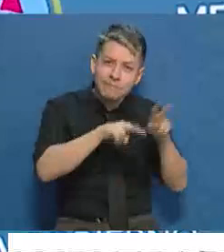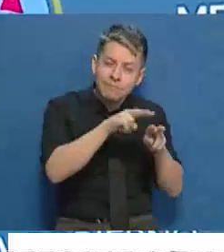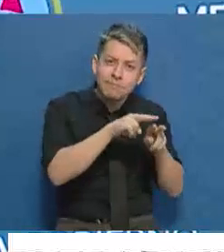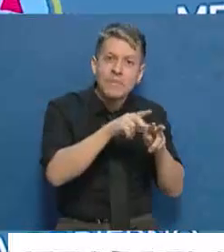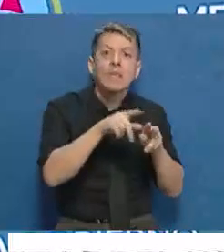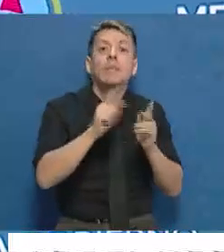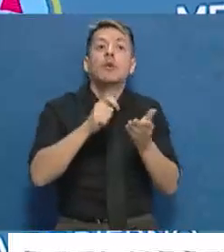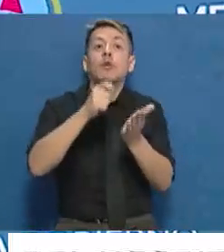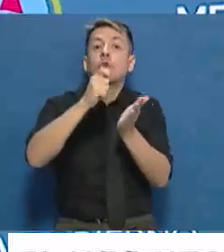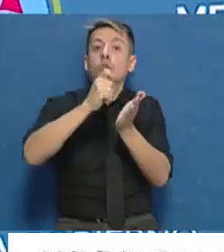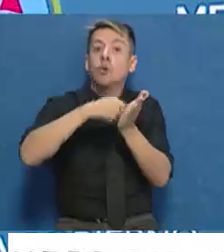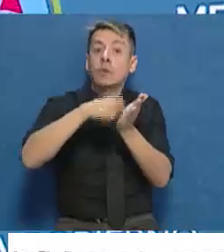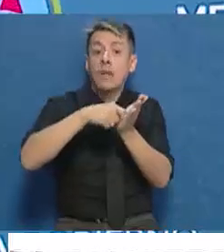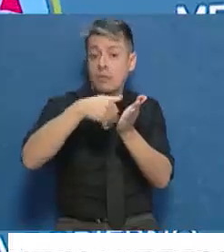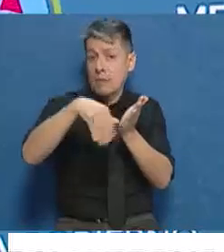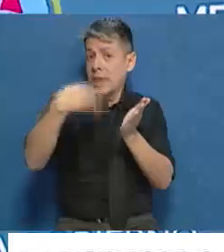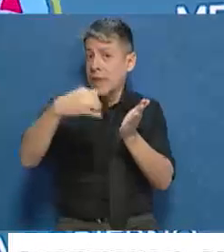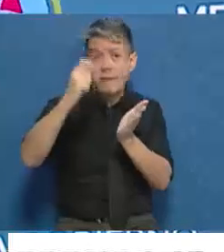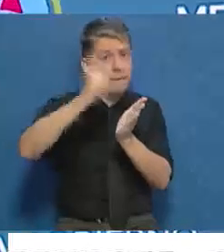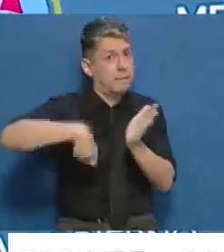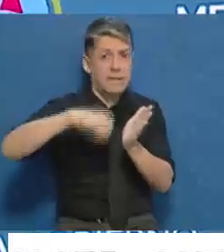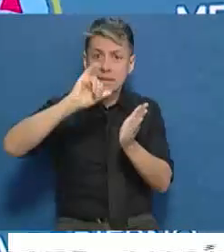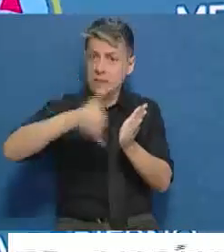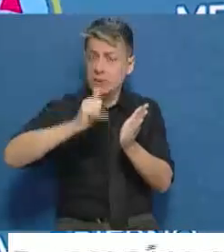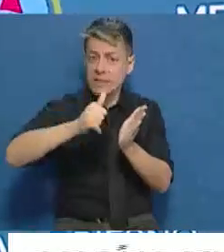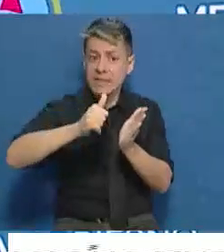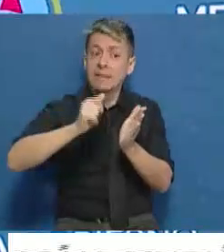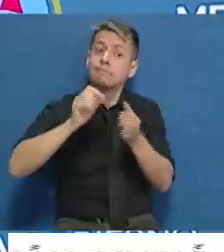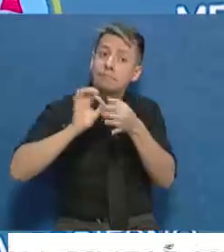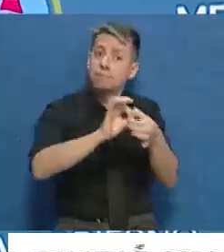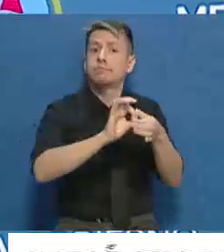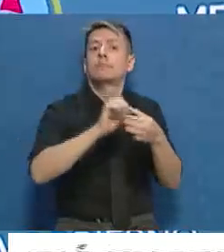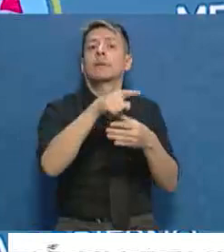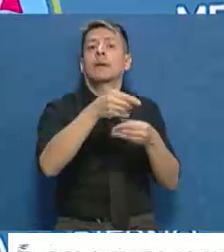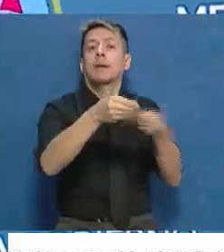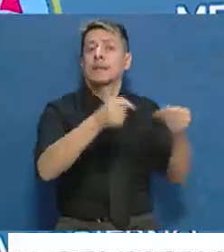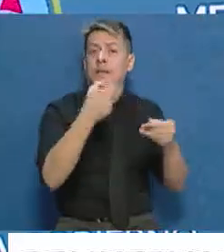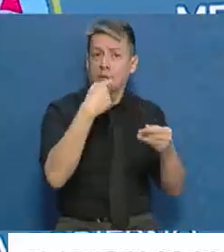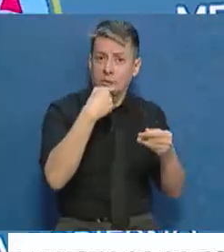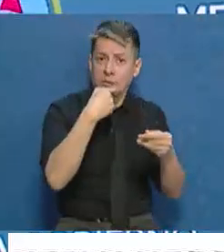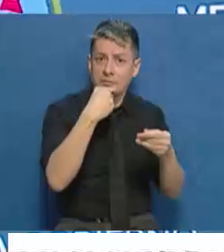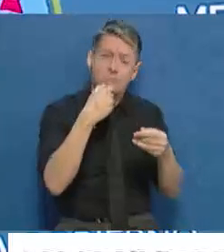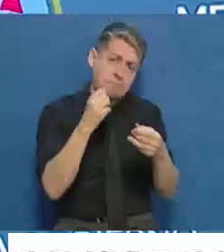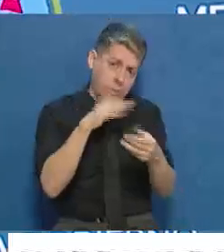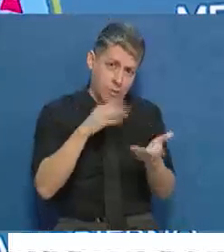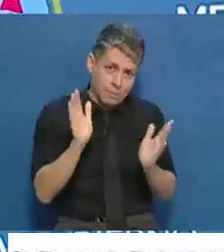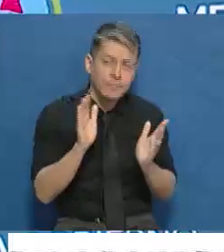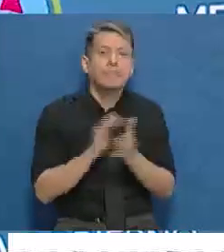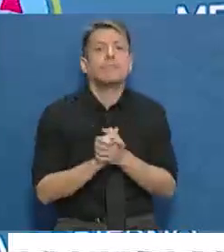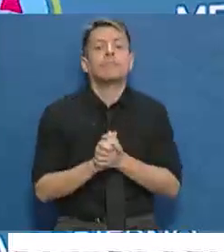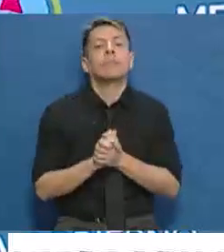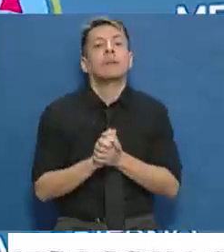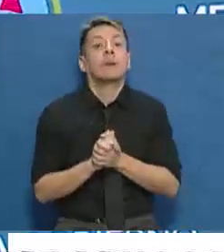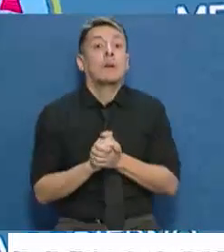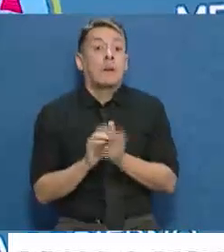nominados, que tenían que firmarse contratos con empresas mendocinas para tener beneficio. Y esperemos que